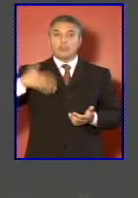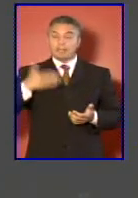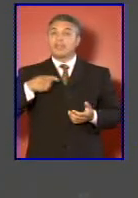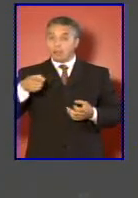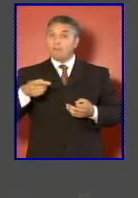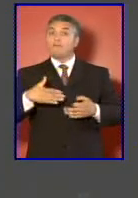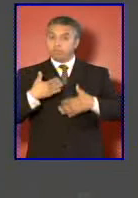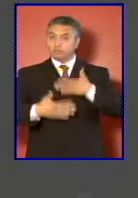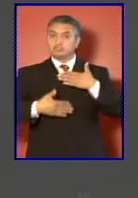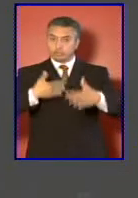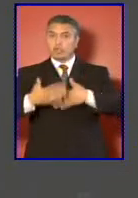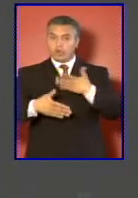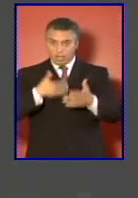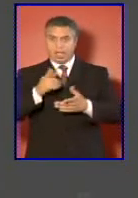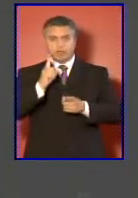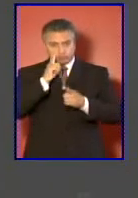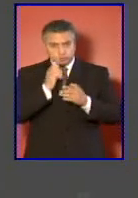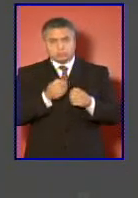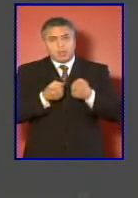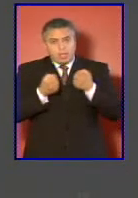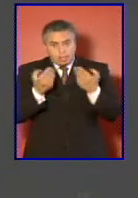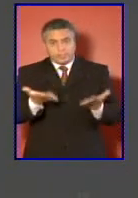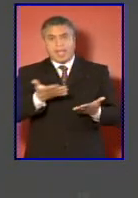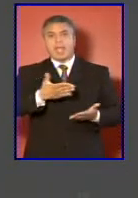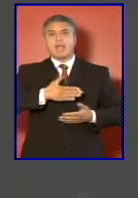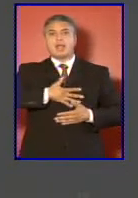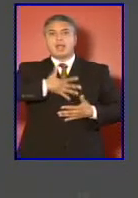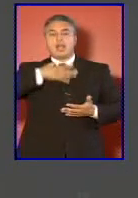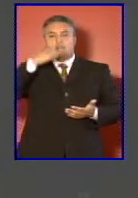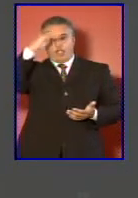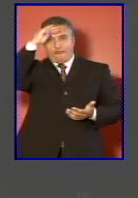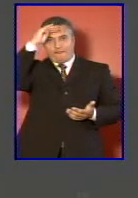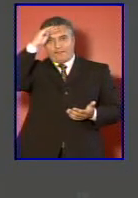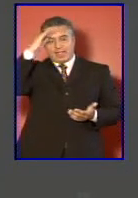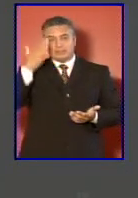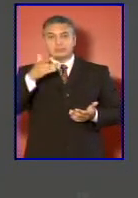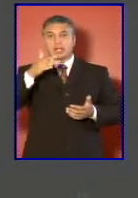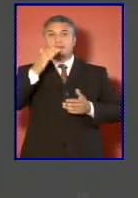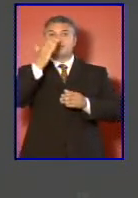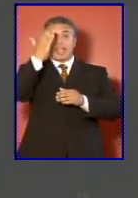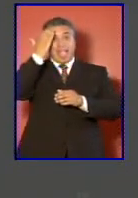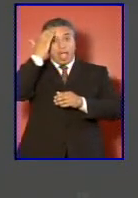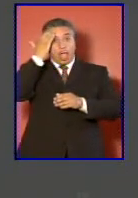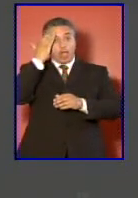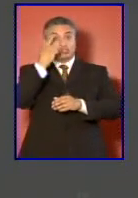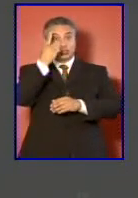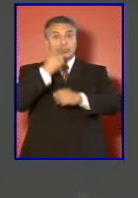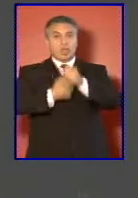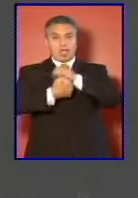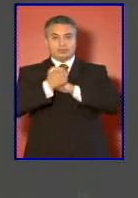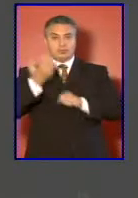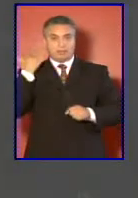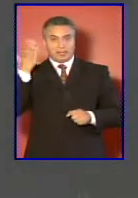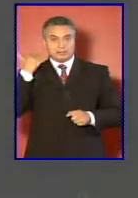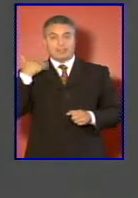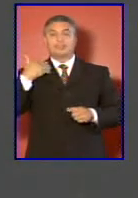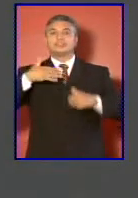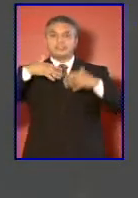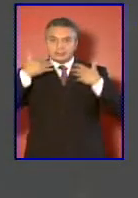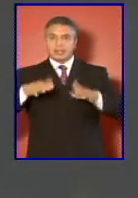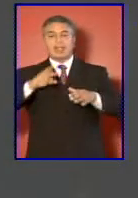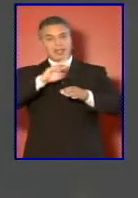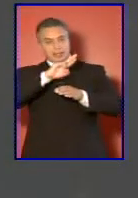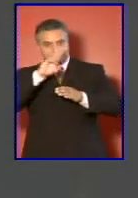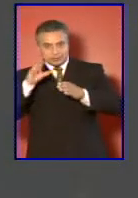y genera confianza. En agosto de este año perdón del año pasado renovamos el